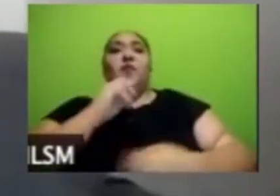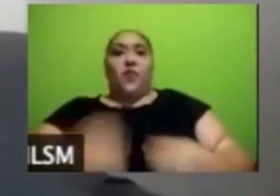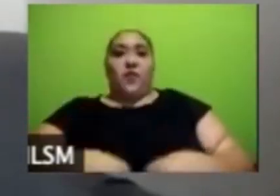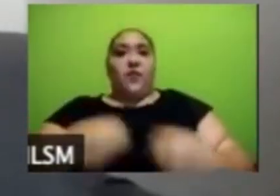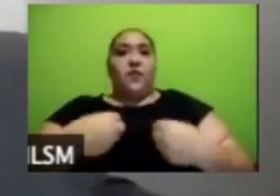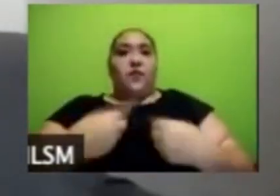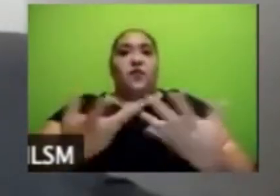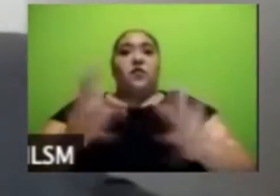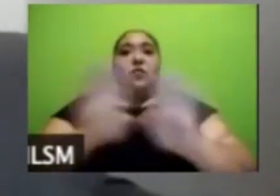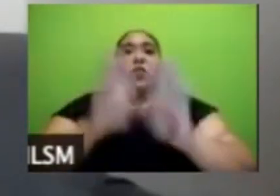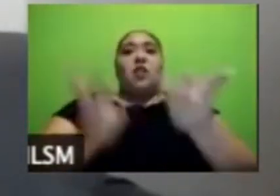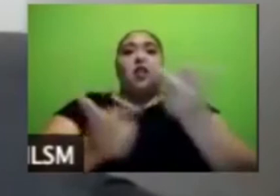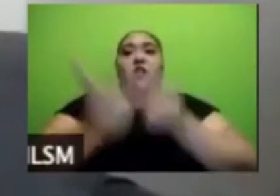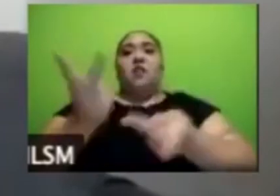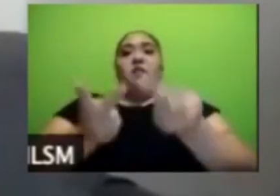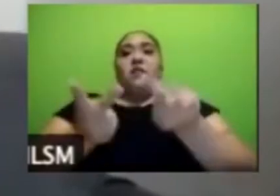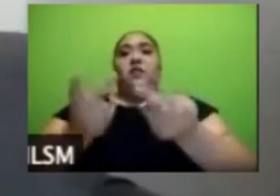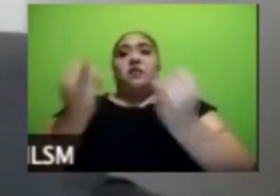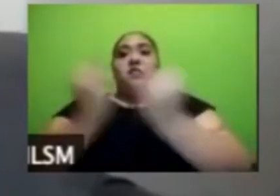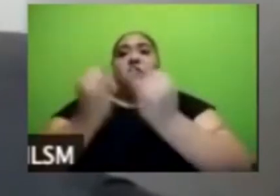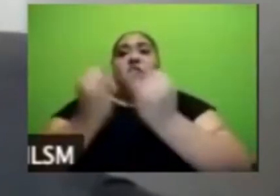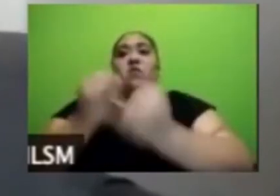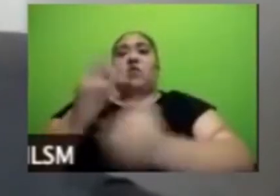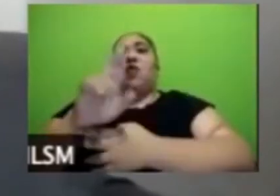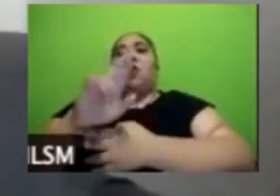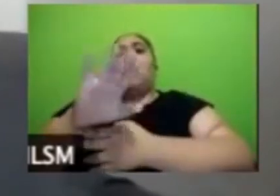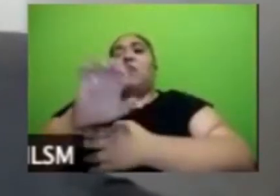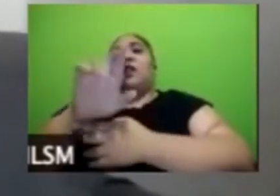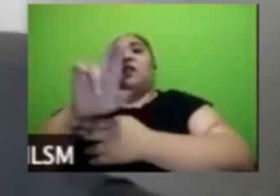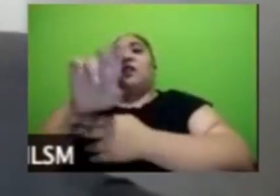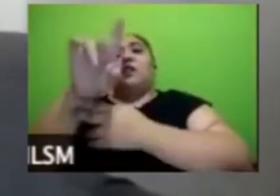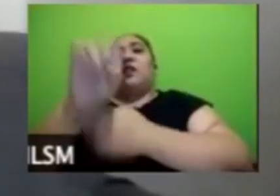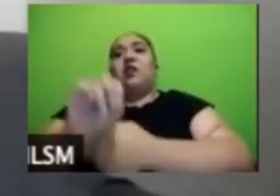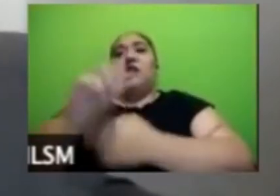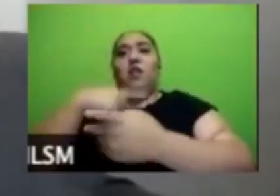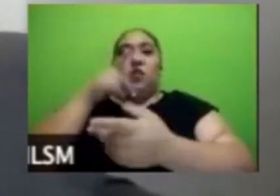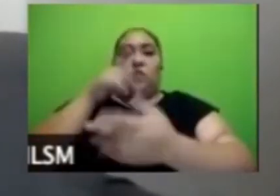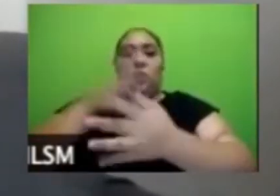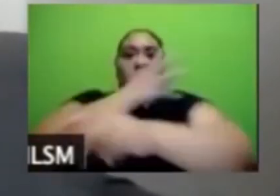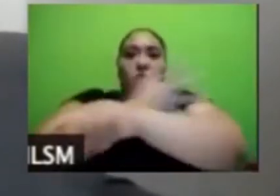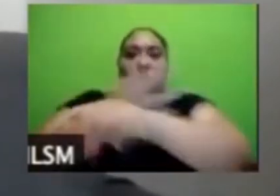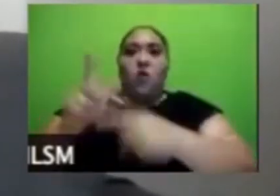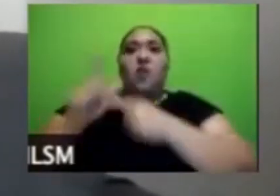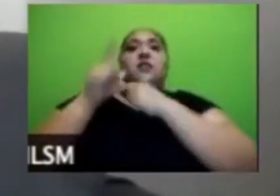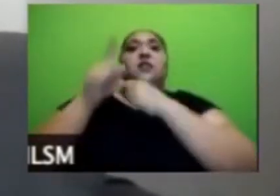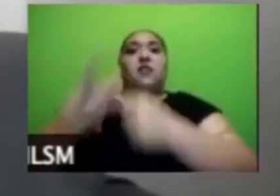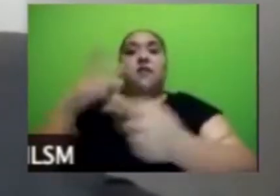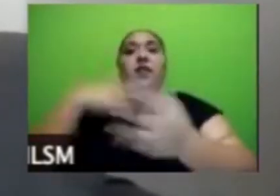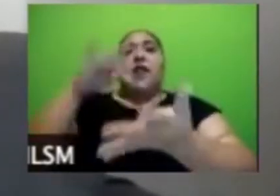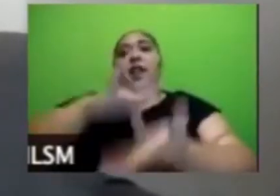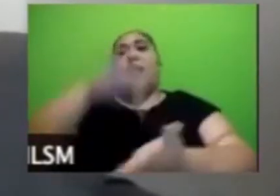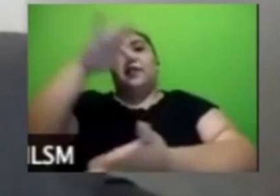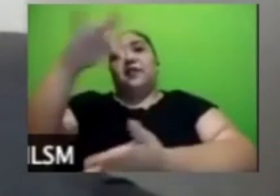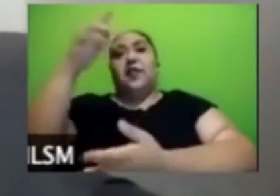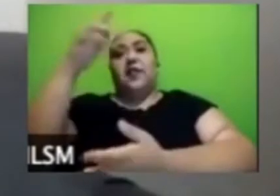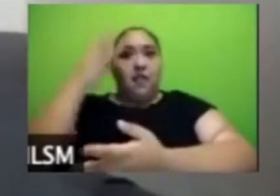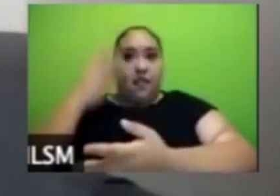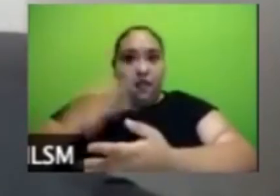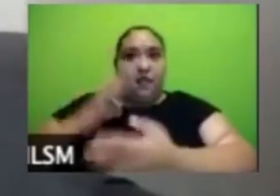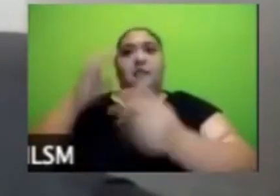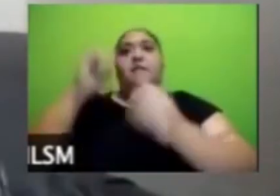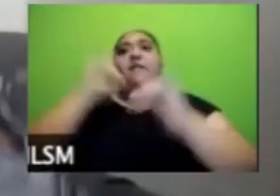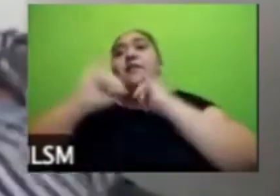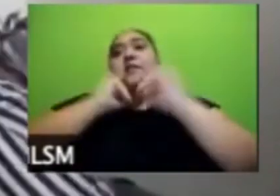la moderación de Ricardo vamos a continuar solo quiero agradecer a Miriam nuestro intérprete de lengua de señas mexicana que nos está haciendo